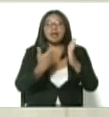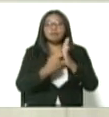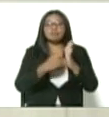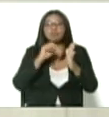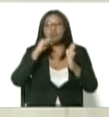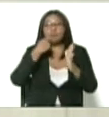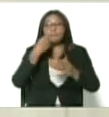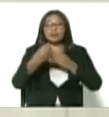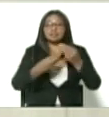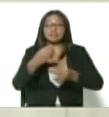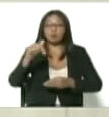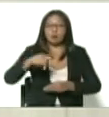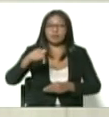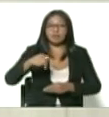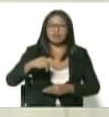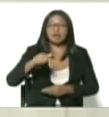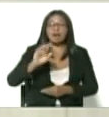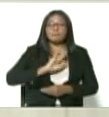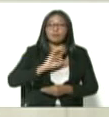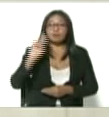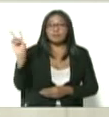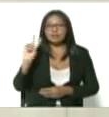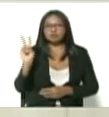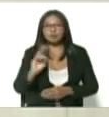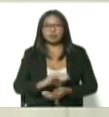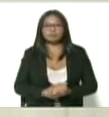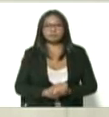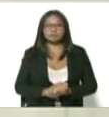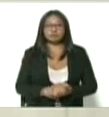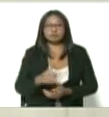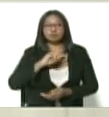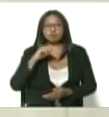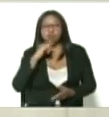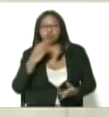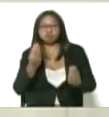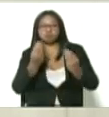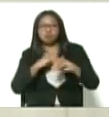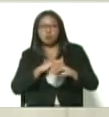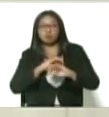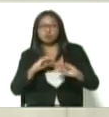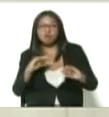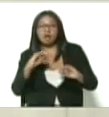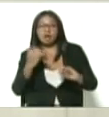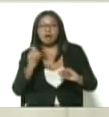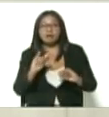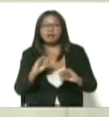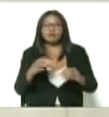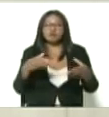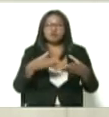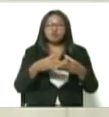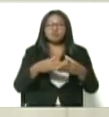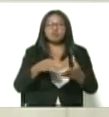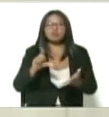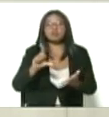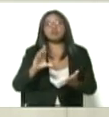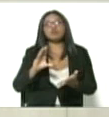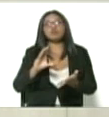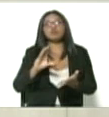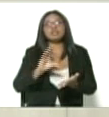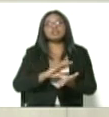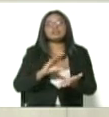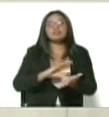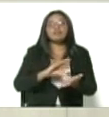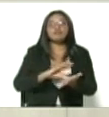formó parte de uno de los requerimientos y de los acuerdos que tuvimos con el centro Gamaleya